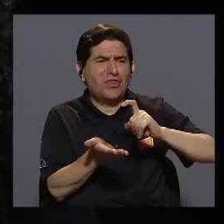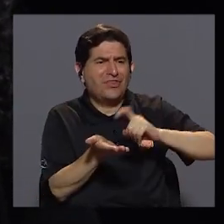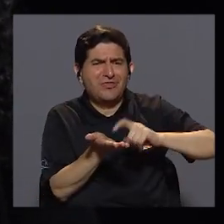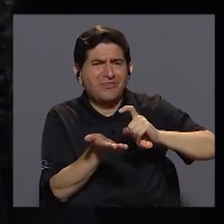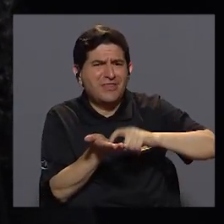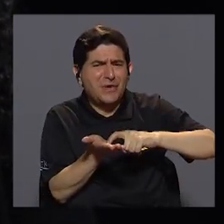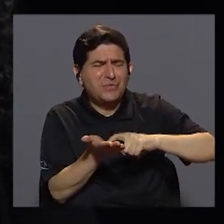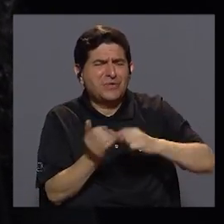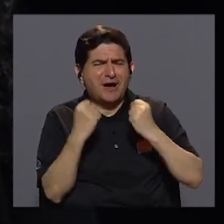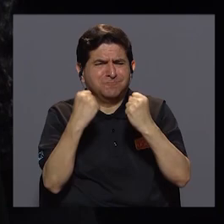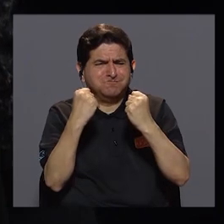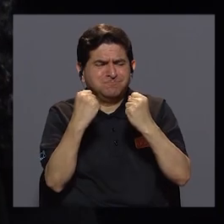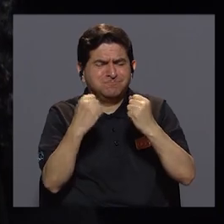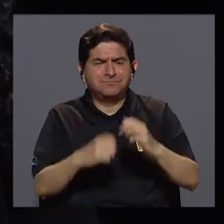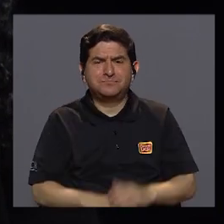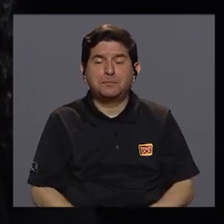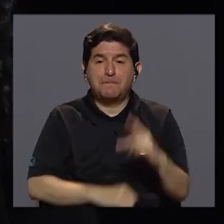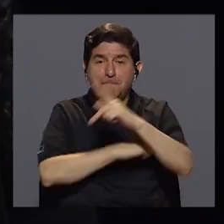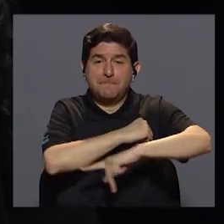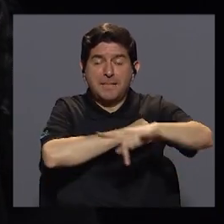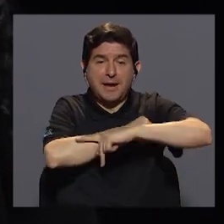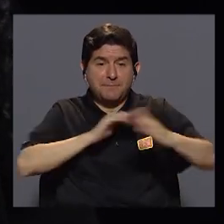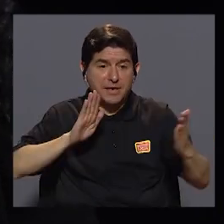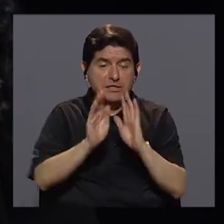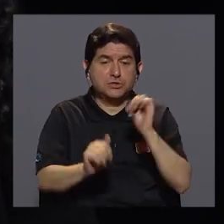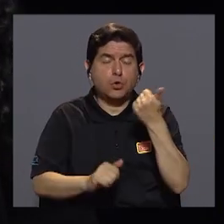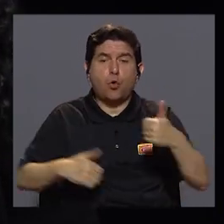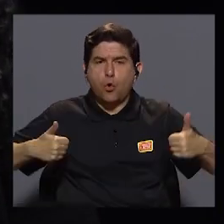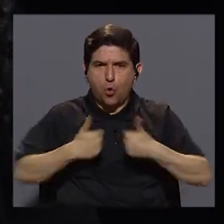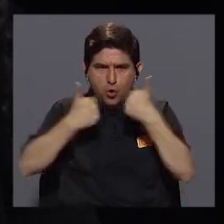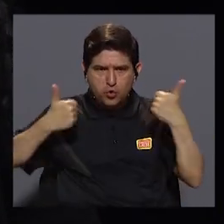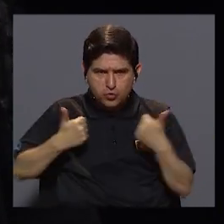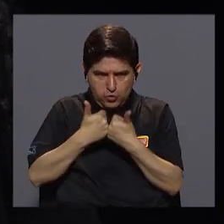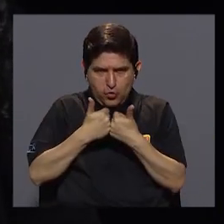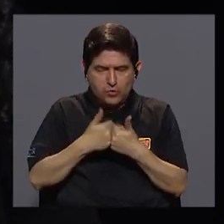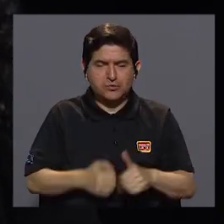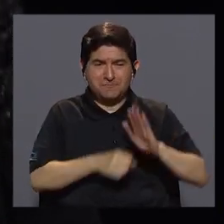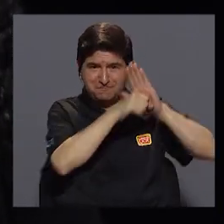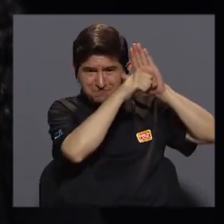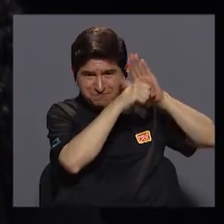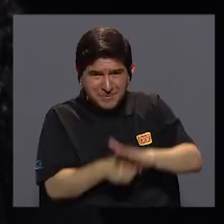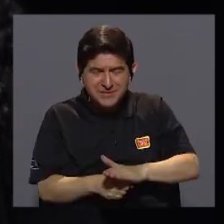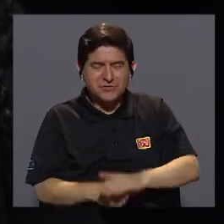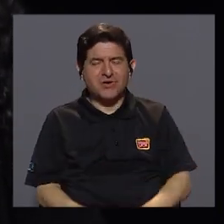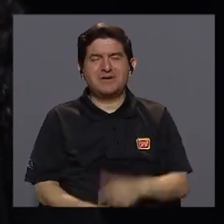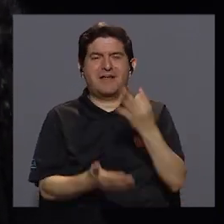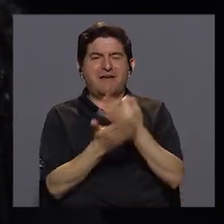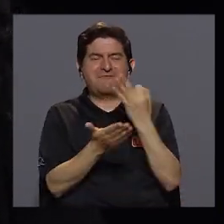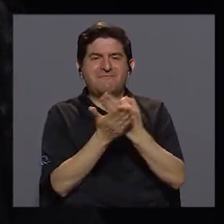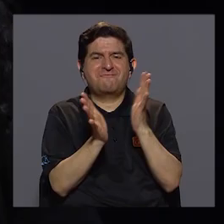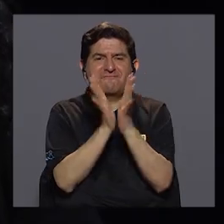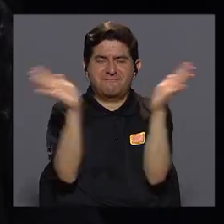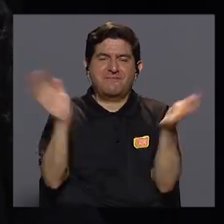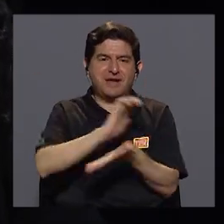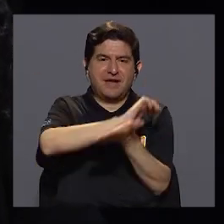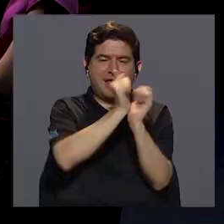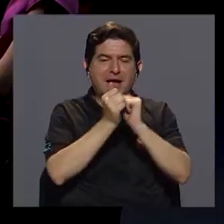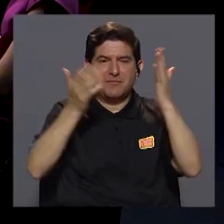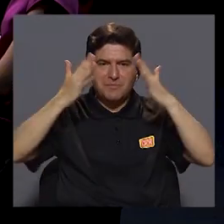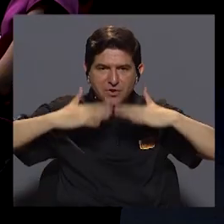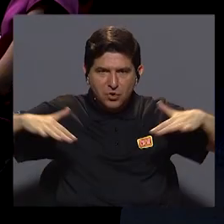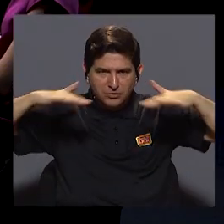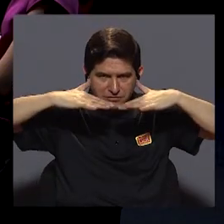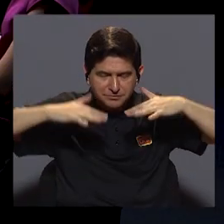fuerte. Y además el país se enfrenta a otros desafíos que vienen a poner presión también sobre las finanzas públicas, por ejemplo, el cambio climático.